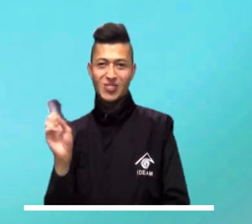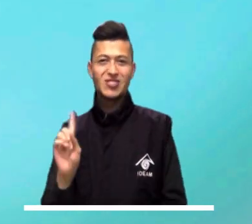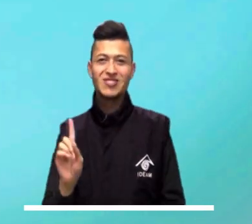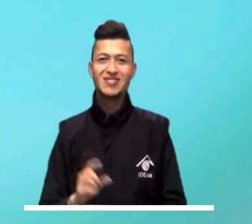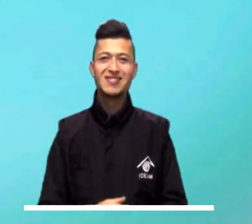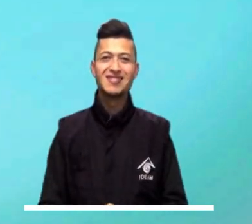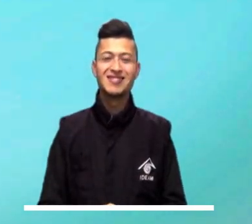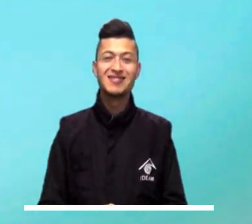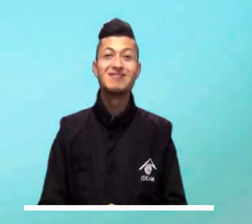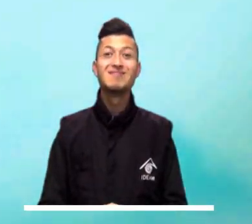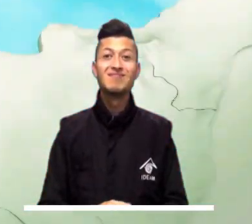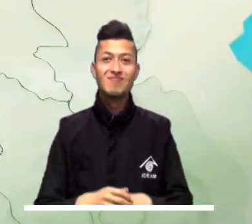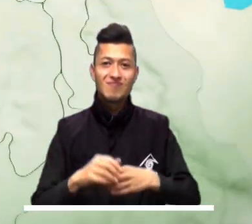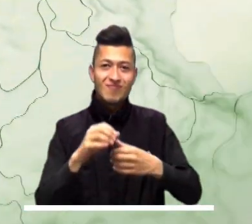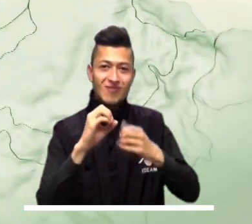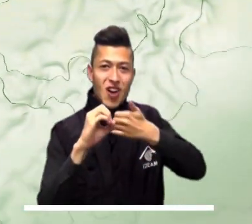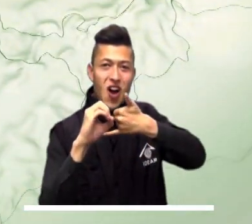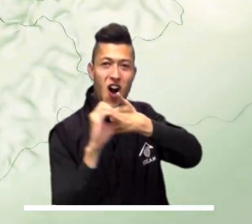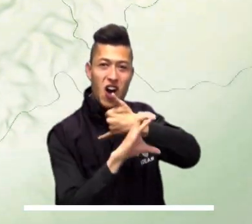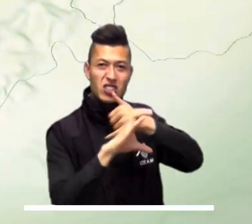al parecer el occidente nacional.